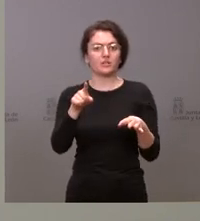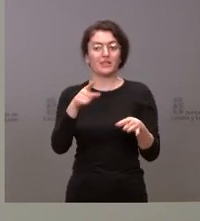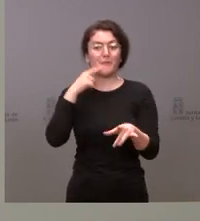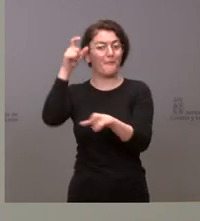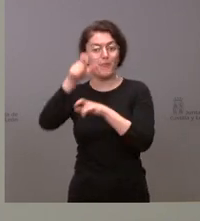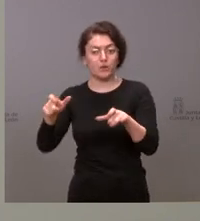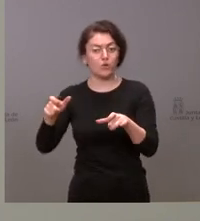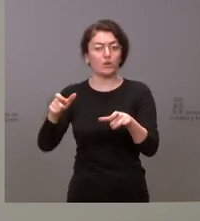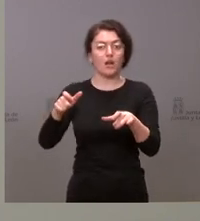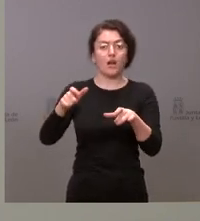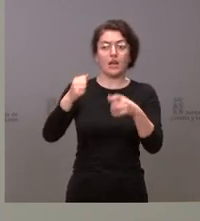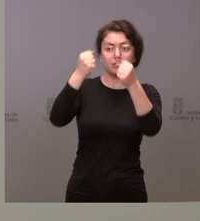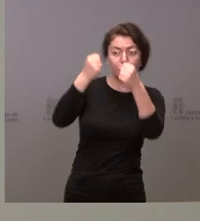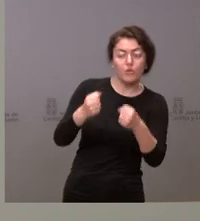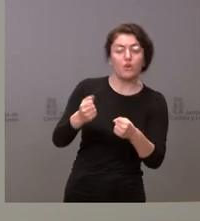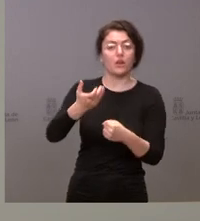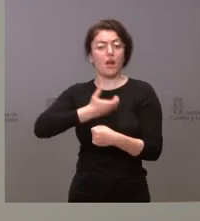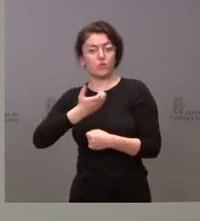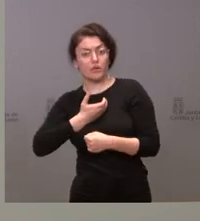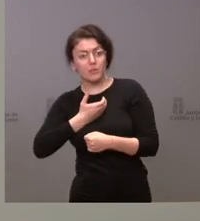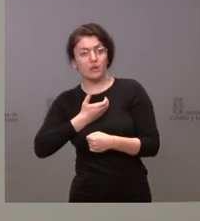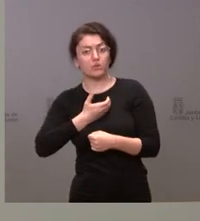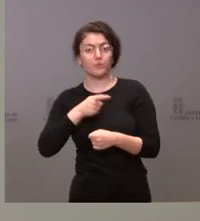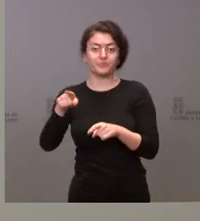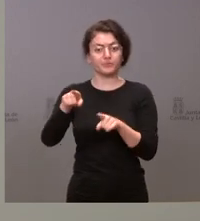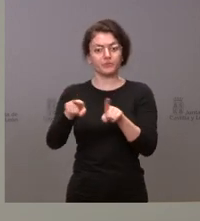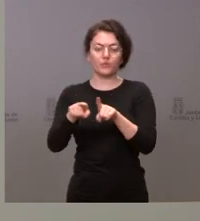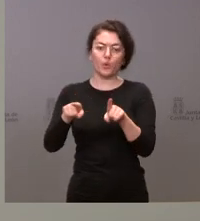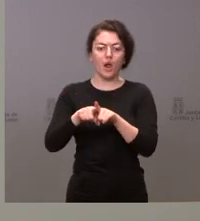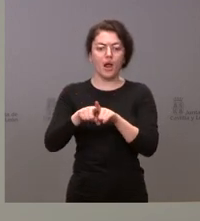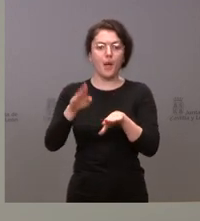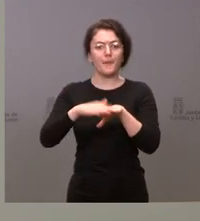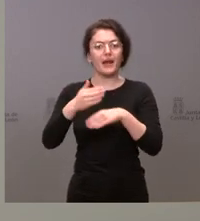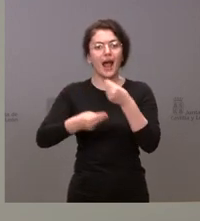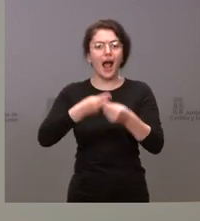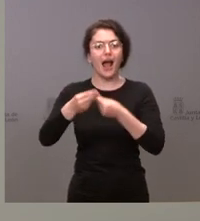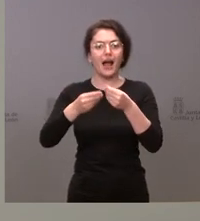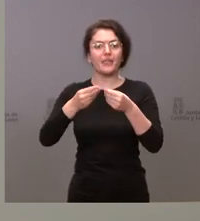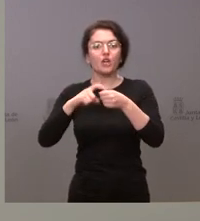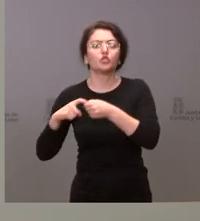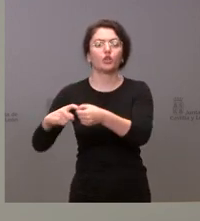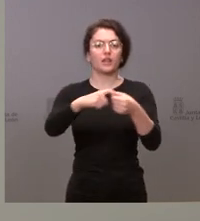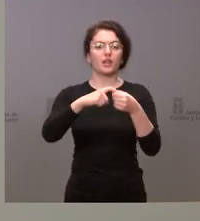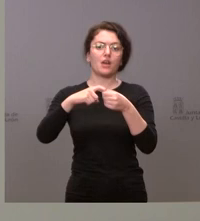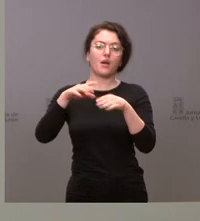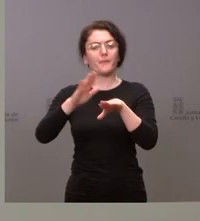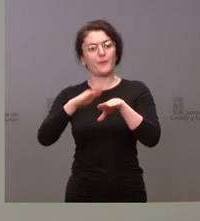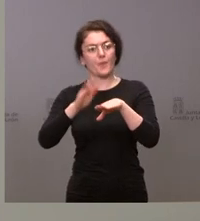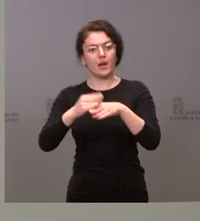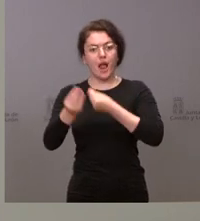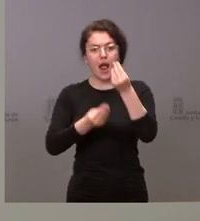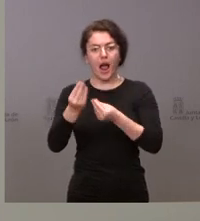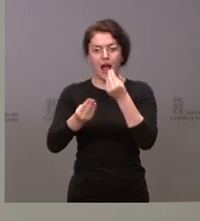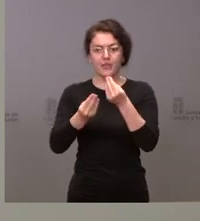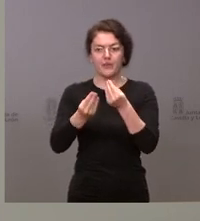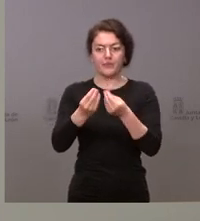o instituciones o incluso ayuntamientos que, desde un ejercito de solidaridad que nosotros agradecemos, pues están buscando vías individuales de traer